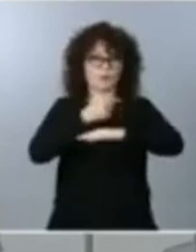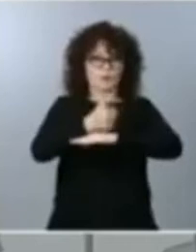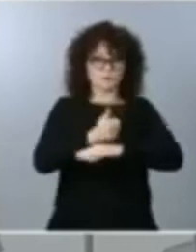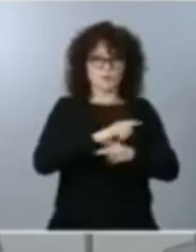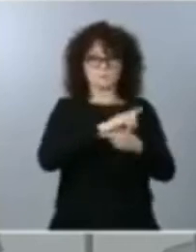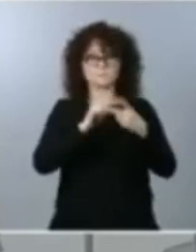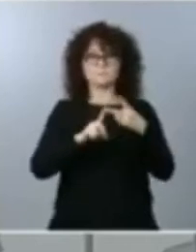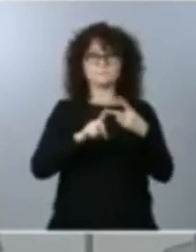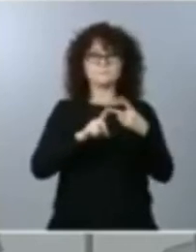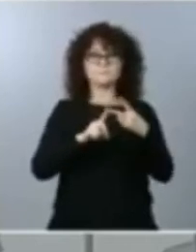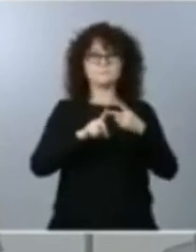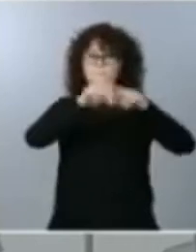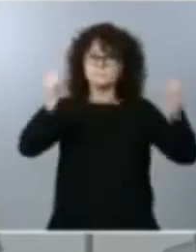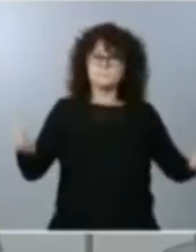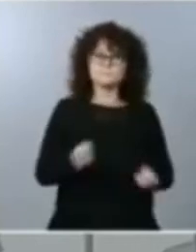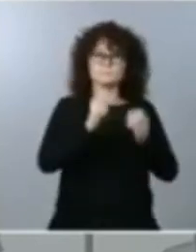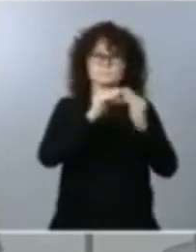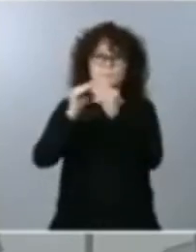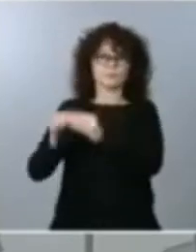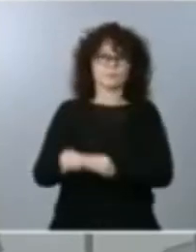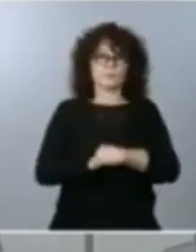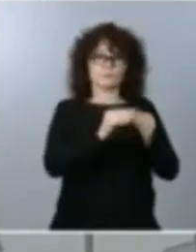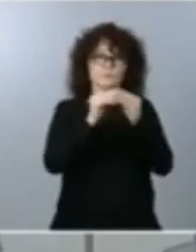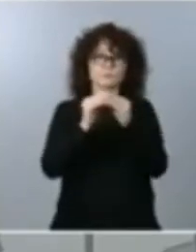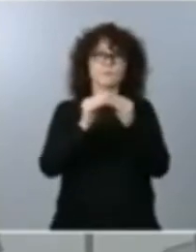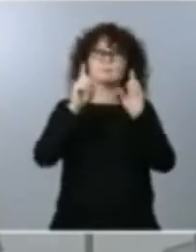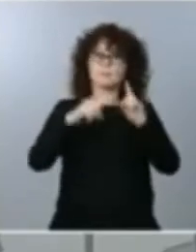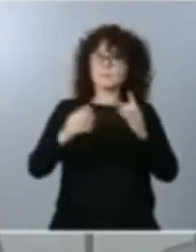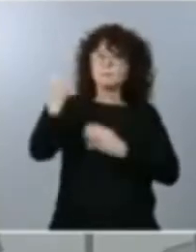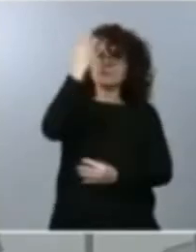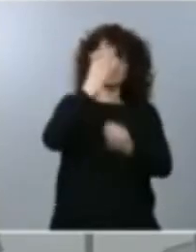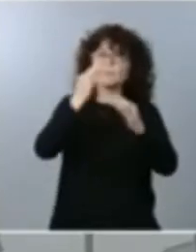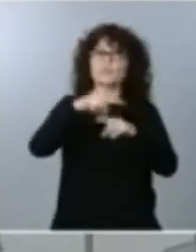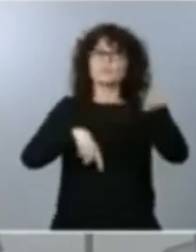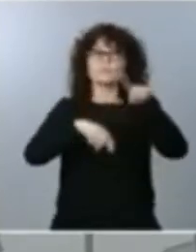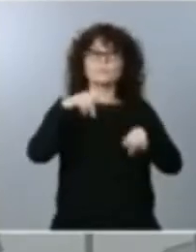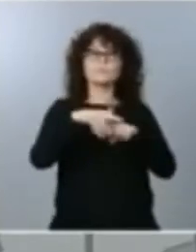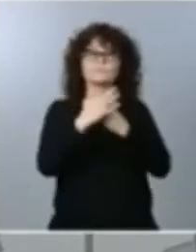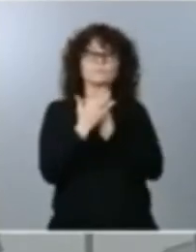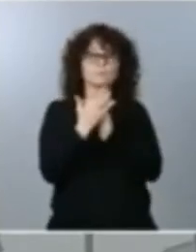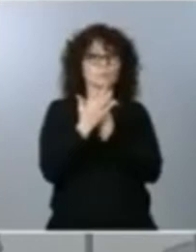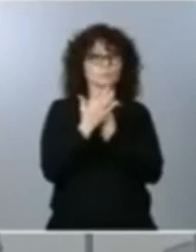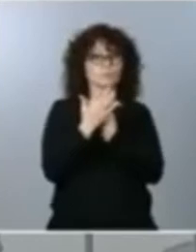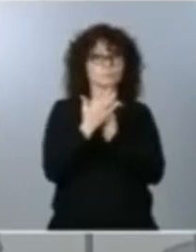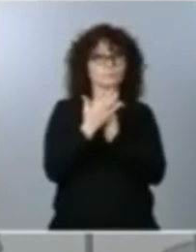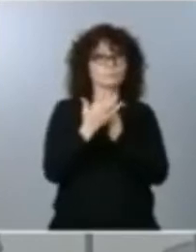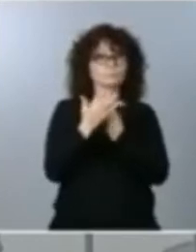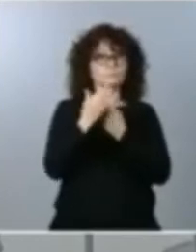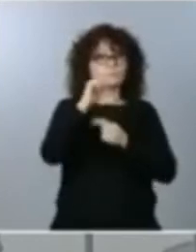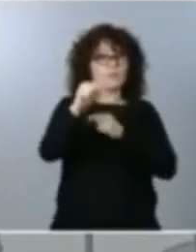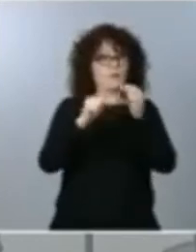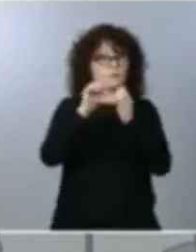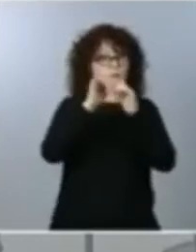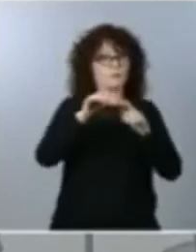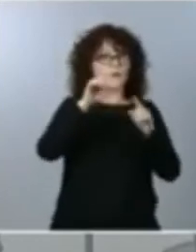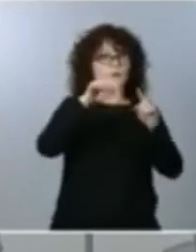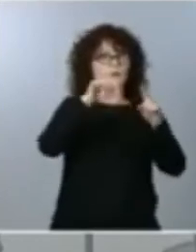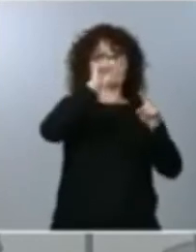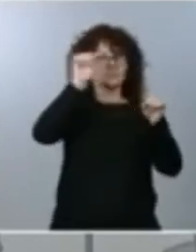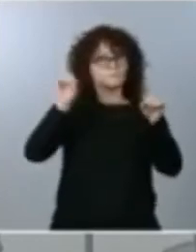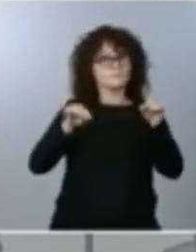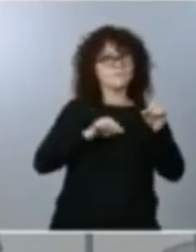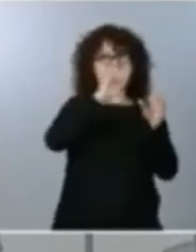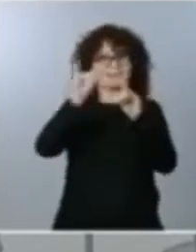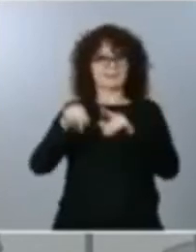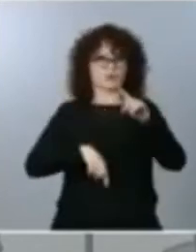unas acciones comunes, acciones también específicas en función de la situación epidemiológica de cada uno de los territorios. Y, en tercer lugar, una